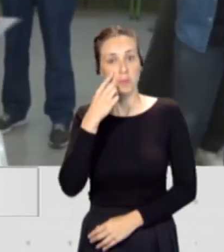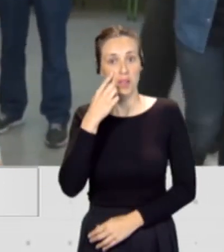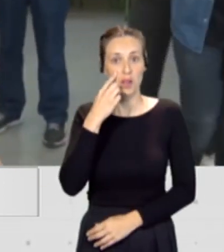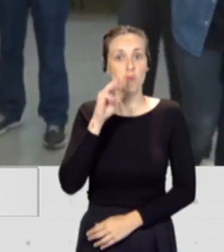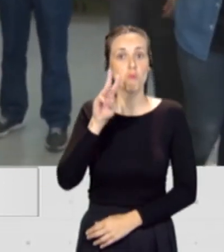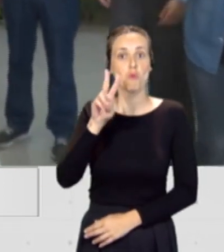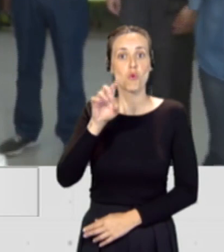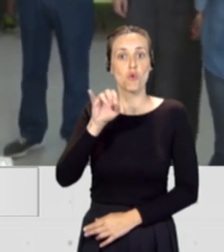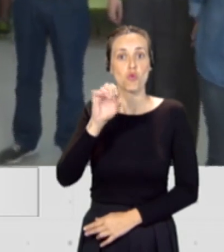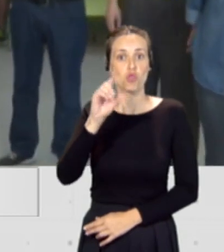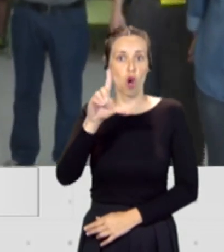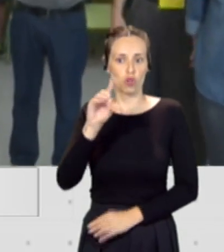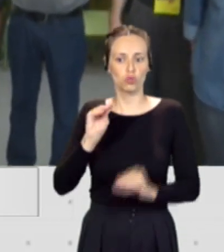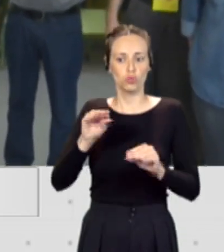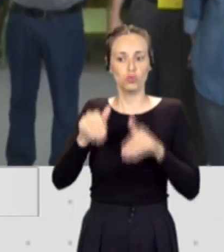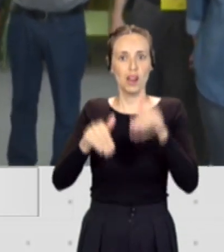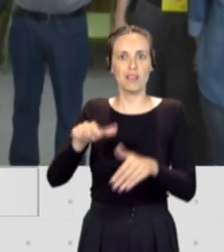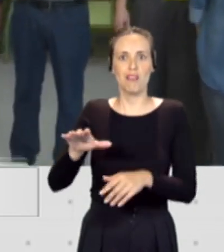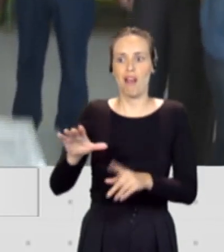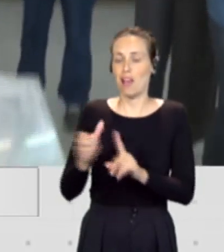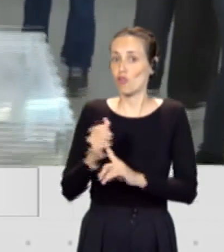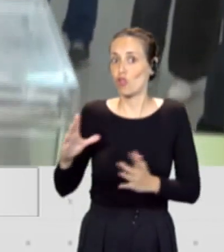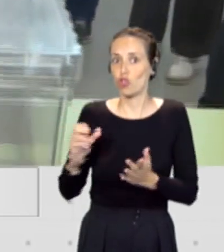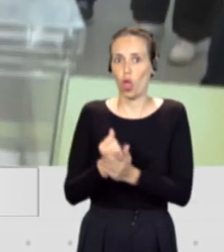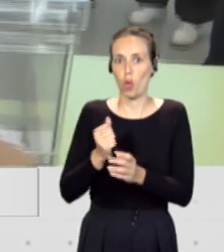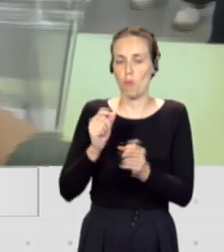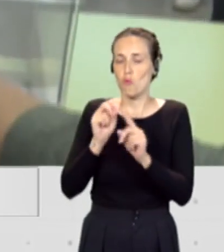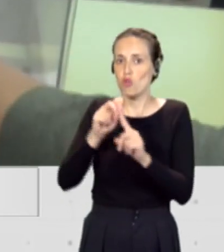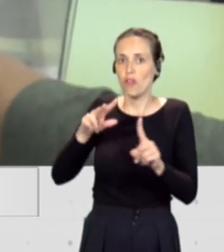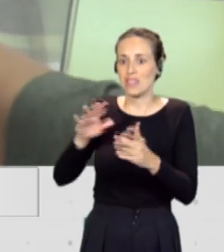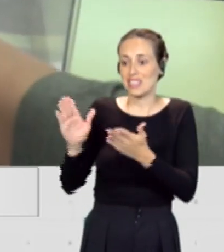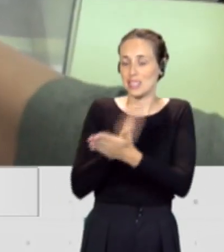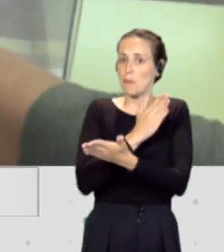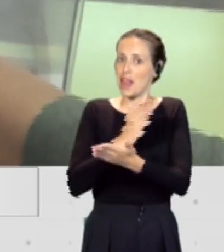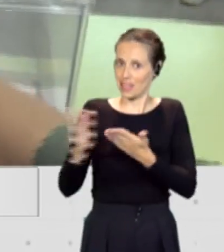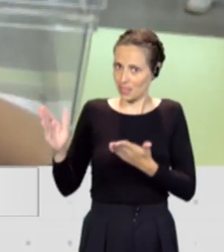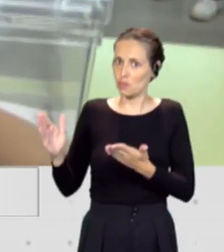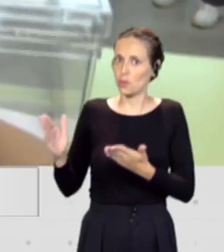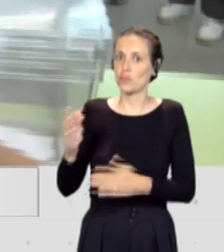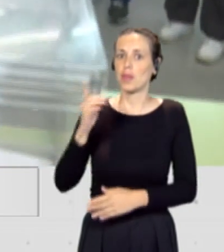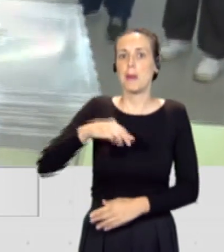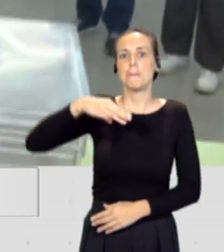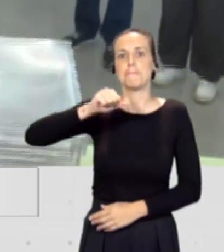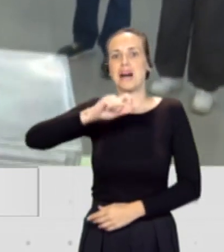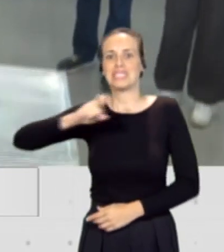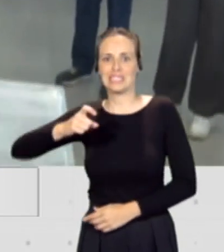ganó todas las elecciones desde ese ámbito del separatismo. También las ganó Artur Mas.